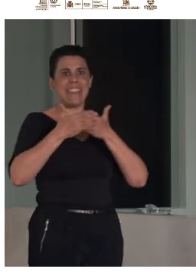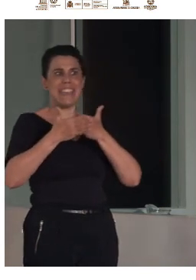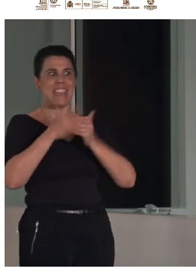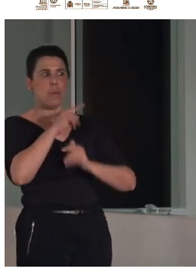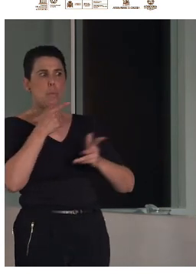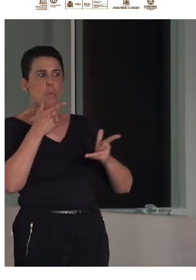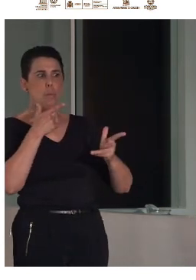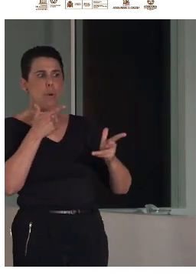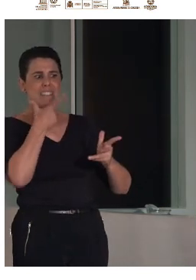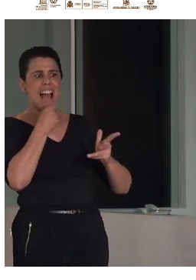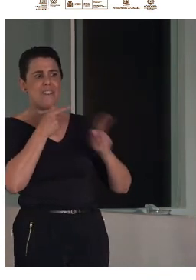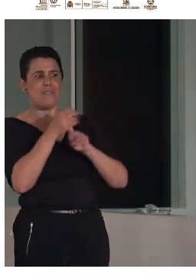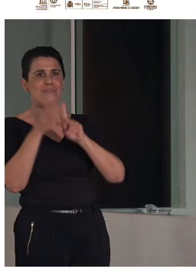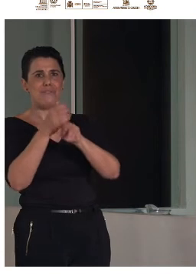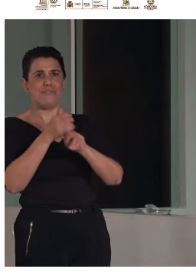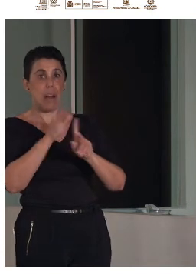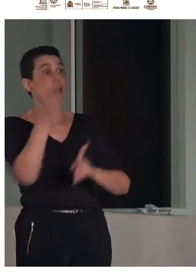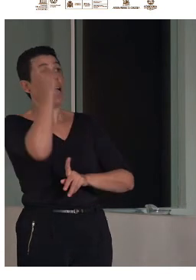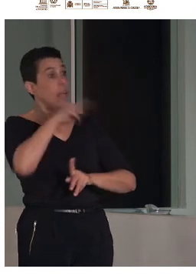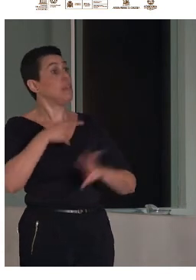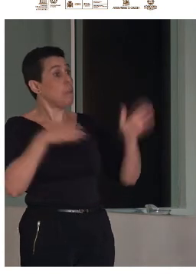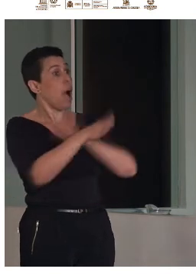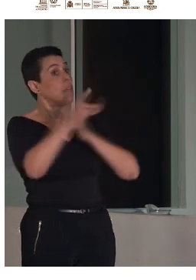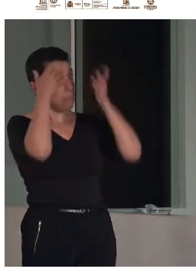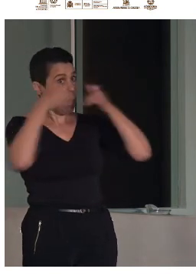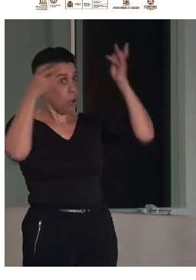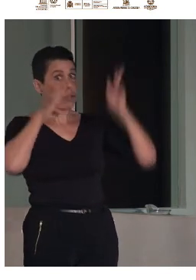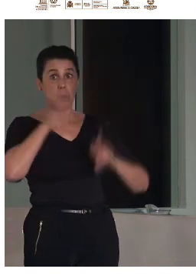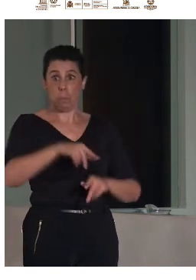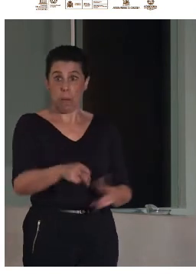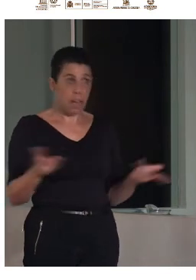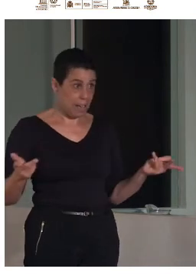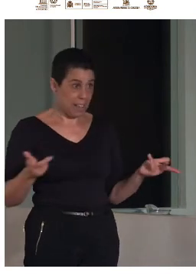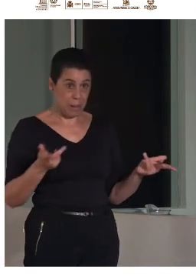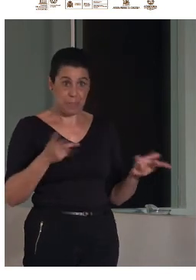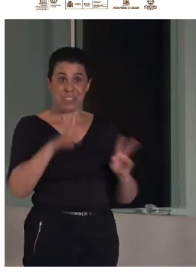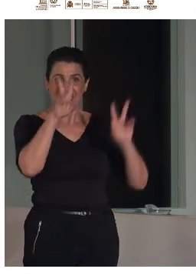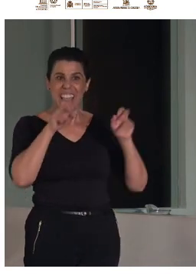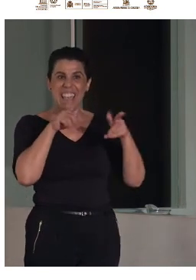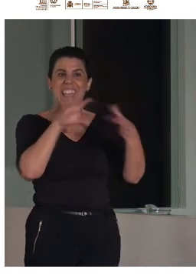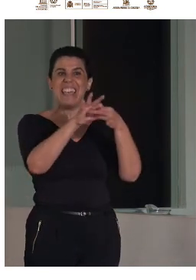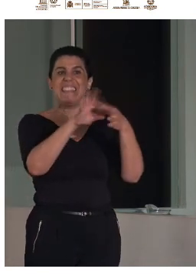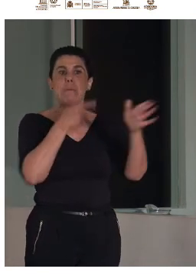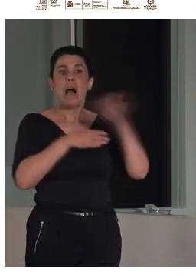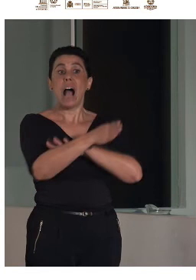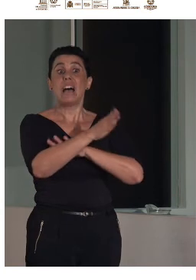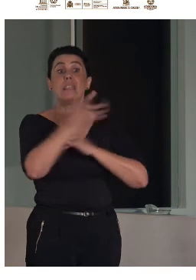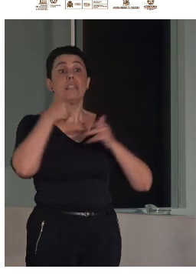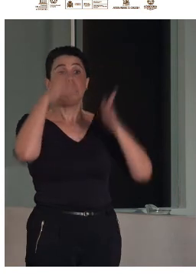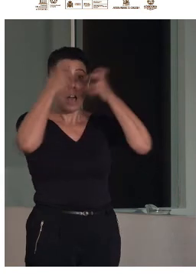cognitiva en definitiva hay una cuestión importante respecto a la accesibilidad cognitiva en entornos